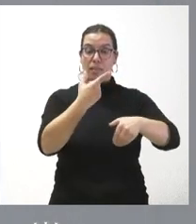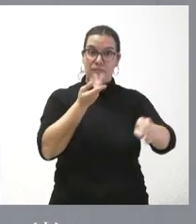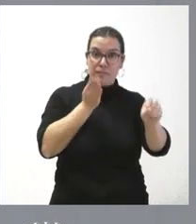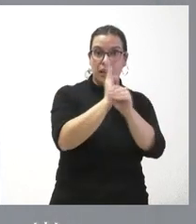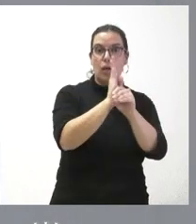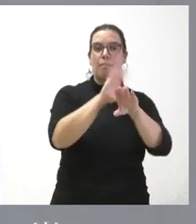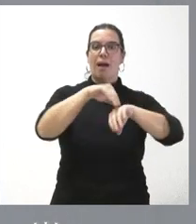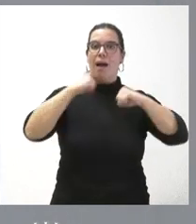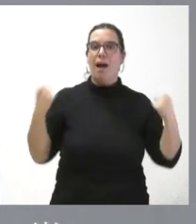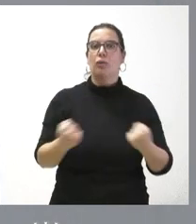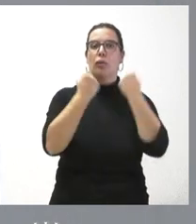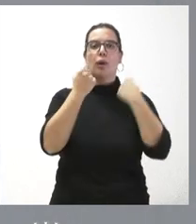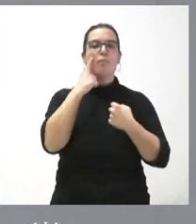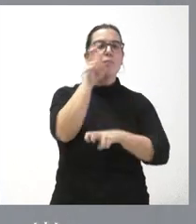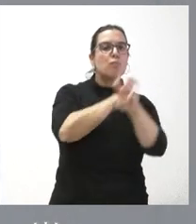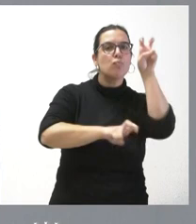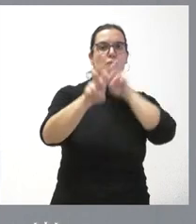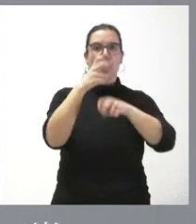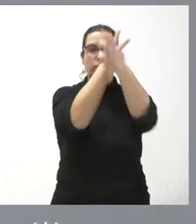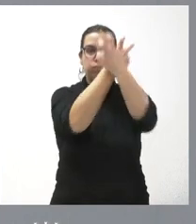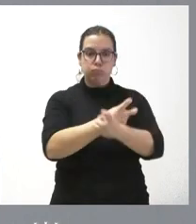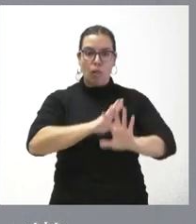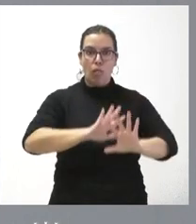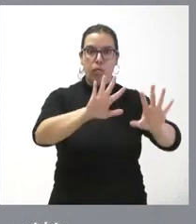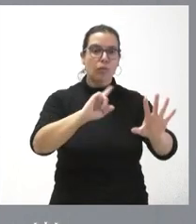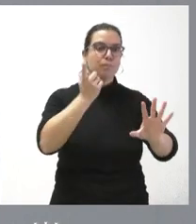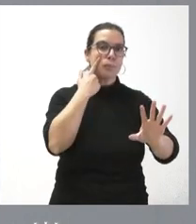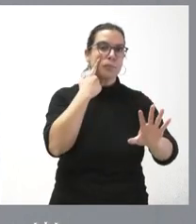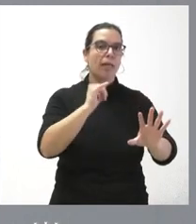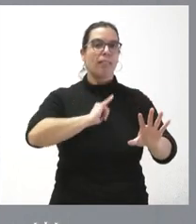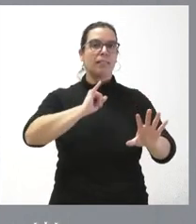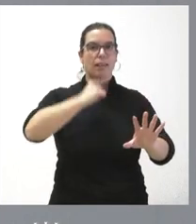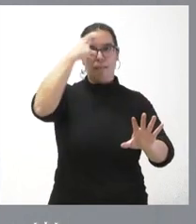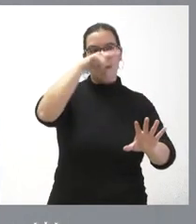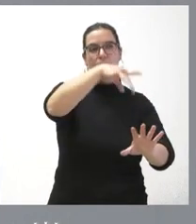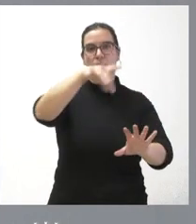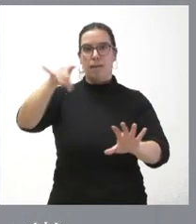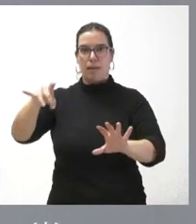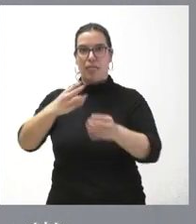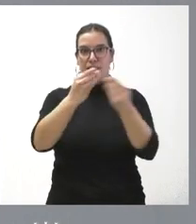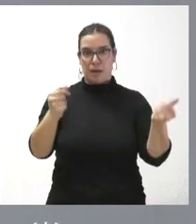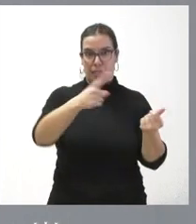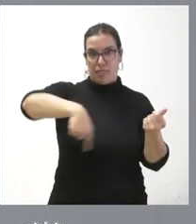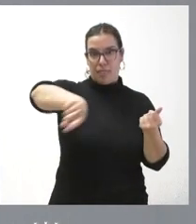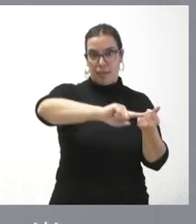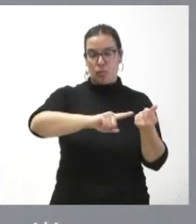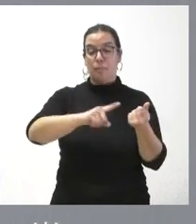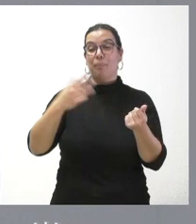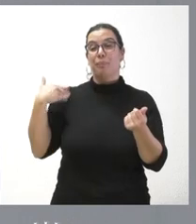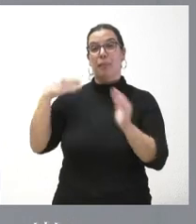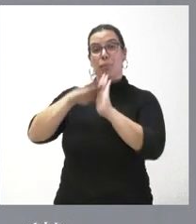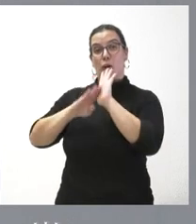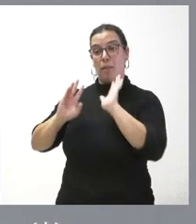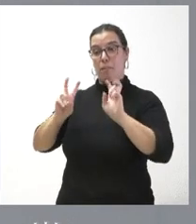actuaciones de localización, exhumación e identificación de personas desaparecidas. Les significo que, desde que comenzó este programa,